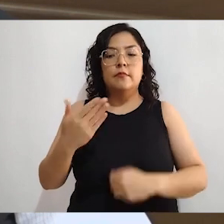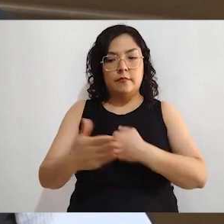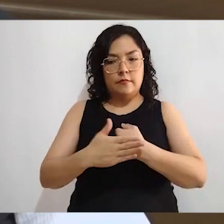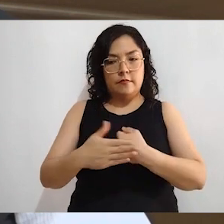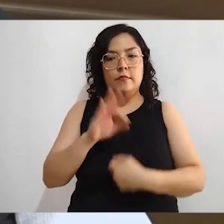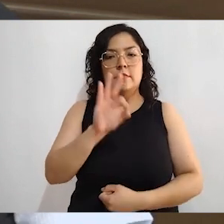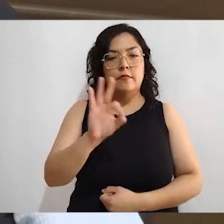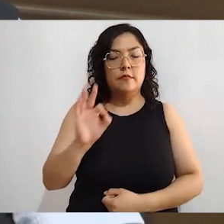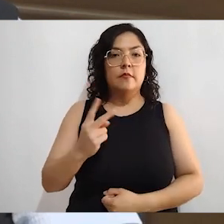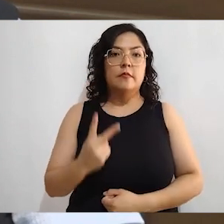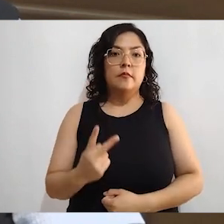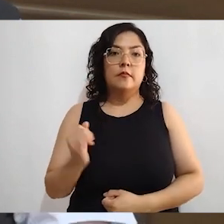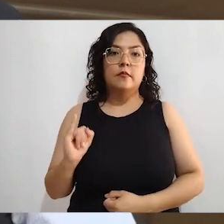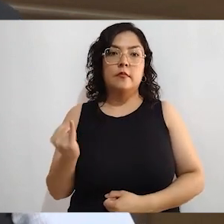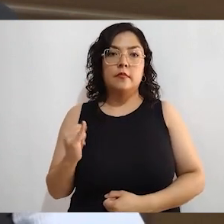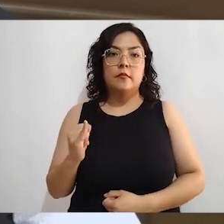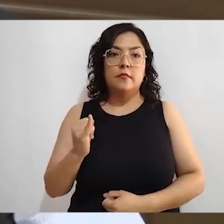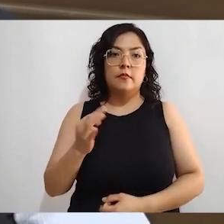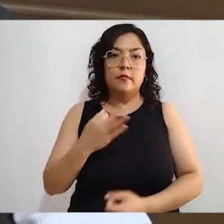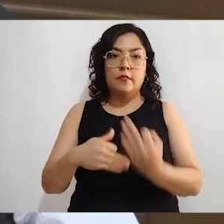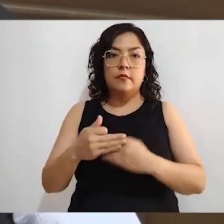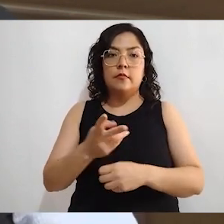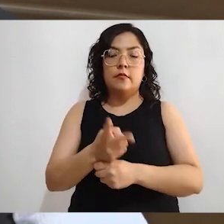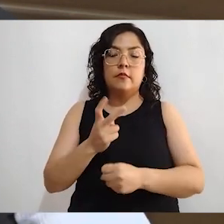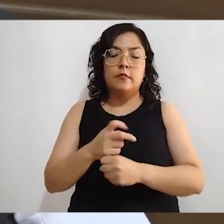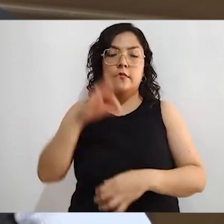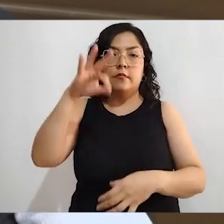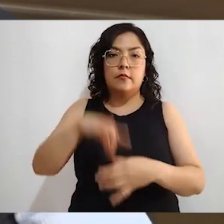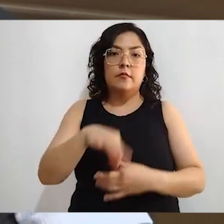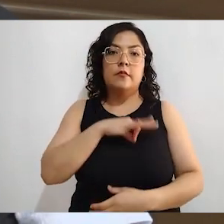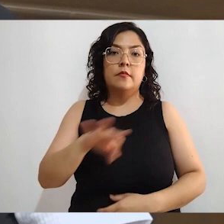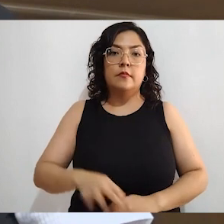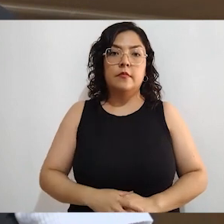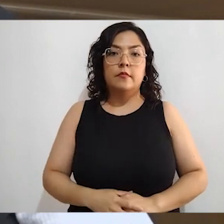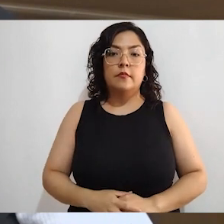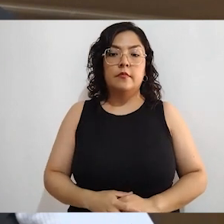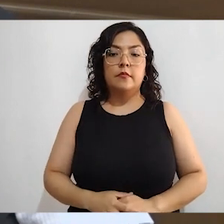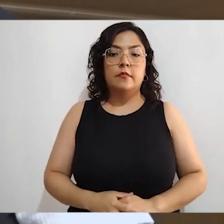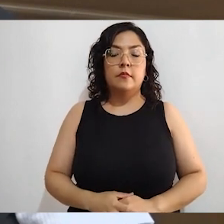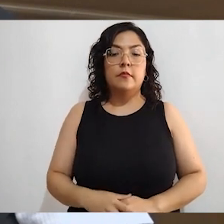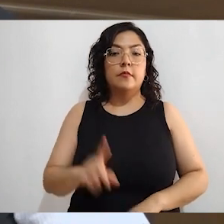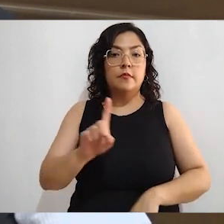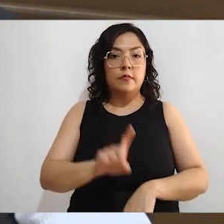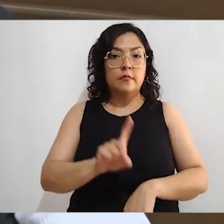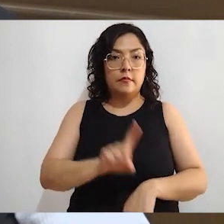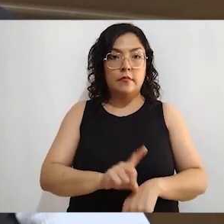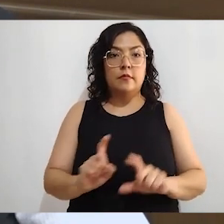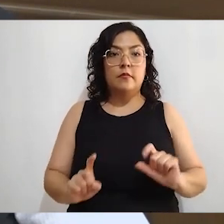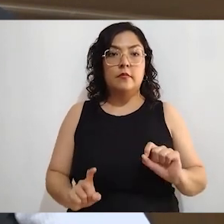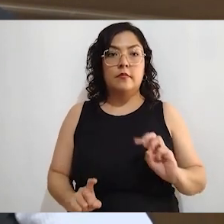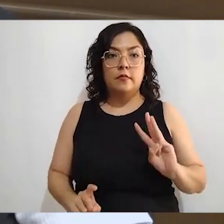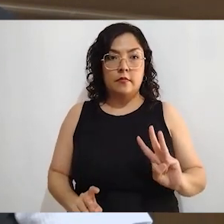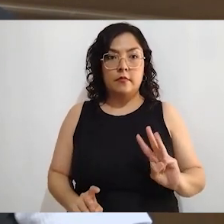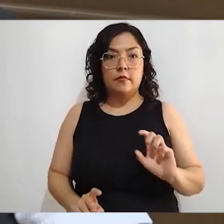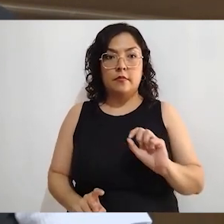como ya lo anotabas. En esta ocasión, para este proceso 23-24, hay una